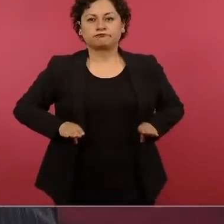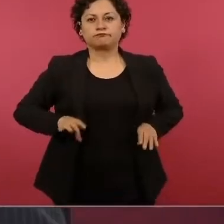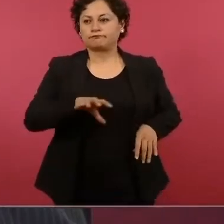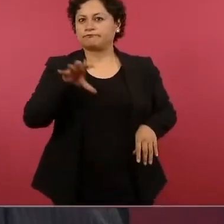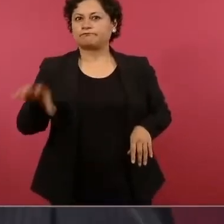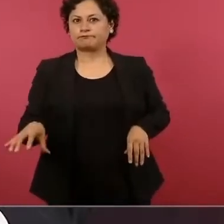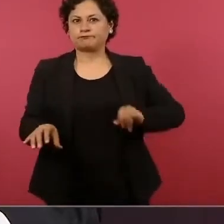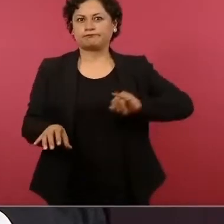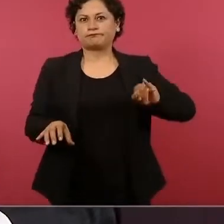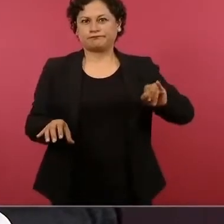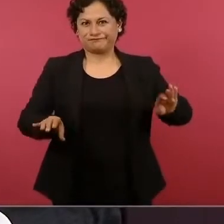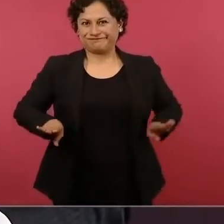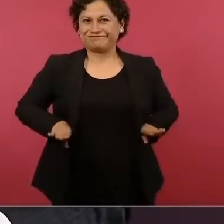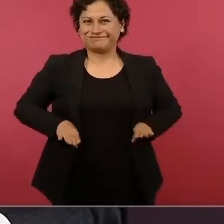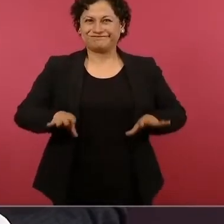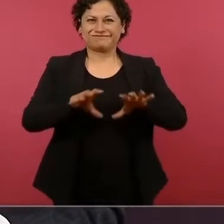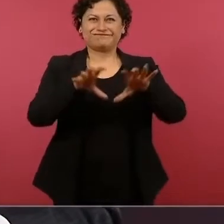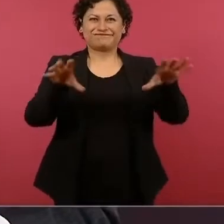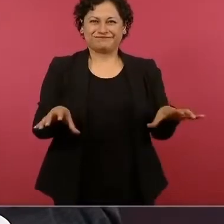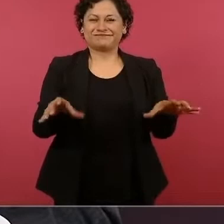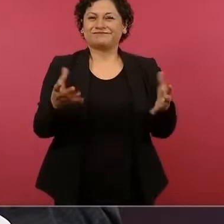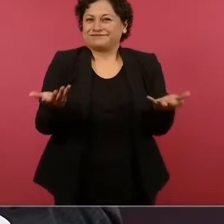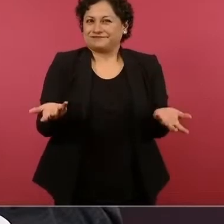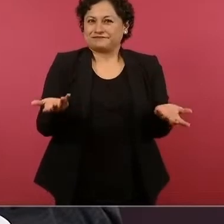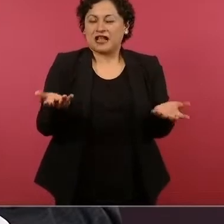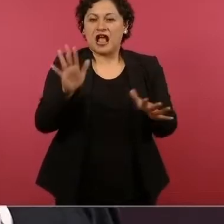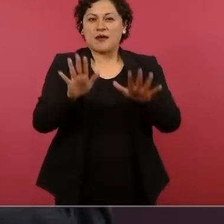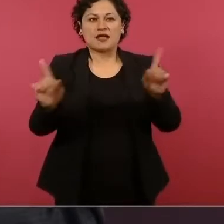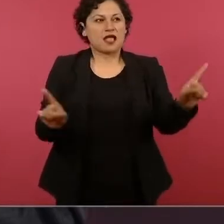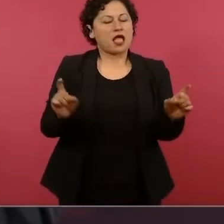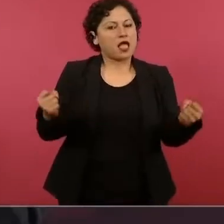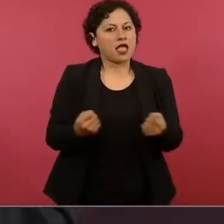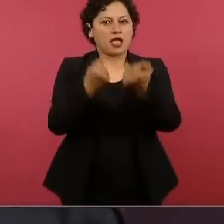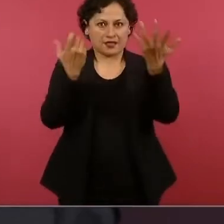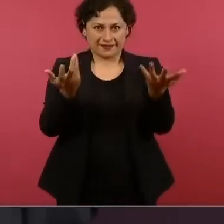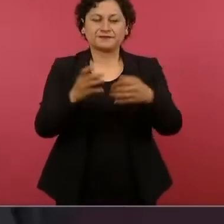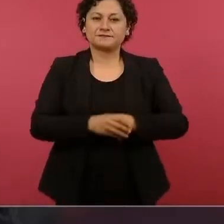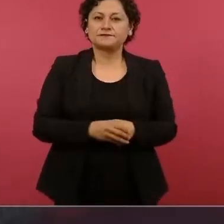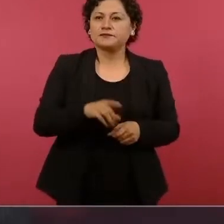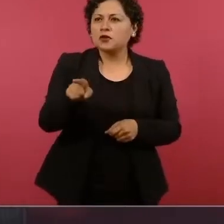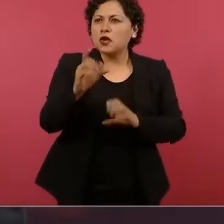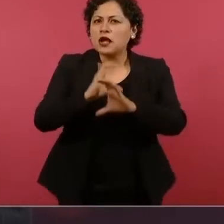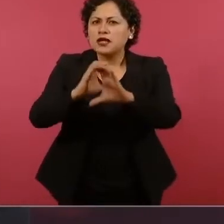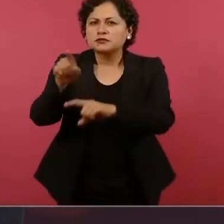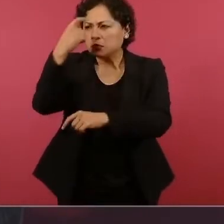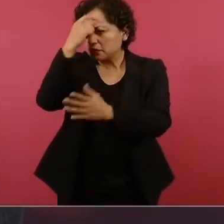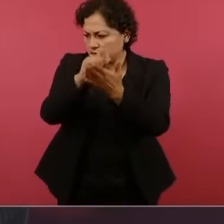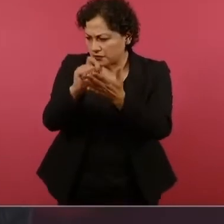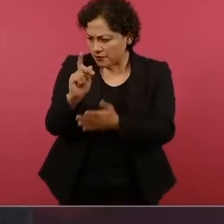Hay una canción de Pablo, de Silvio, que me gusta mucho por eso, que habla de los extremistas.